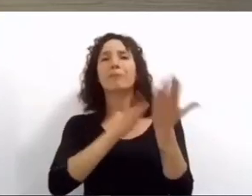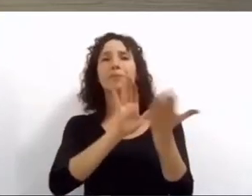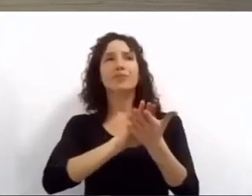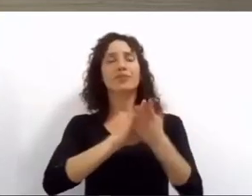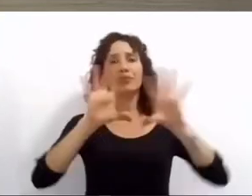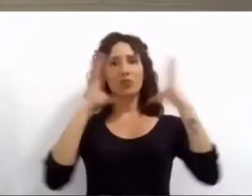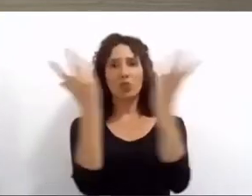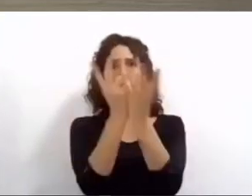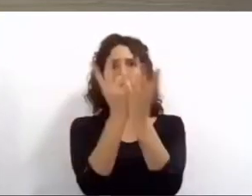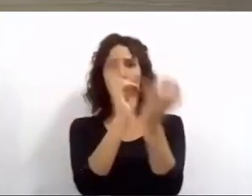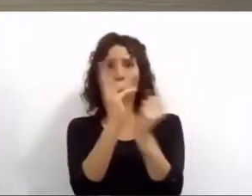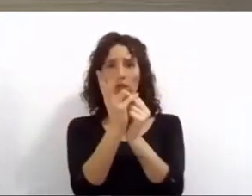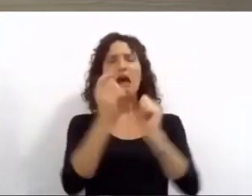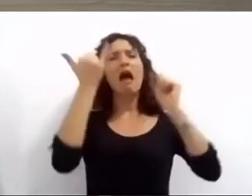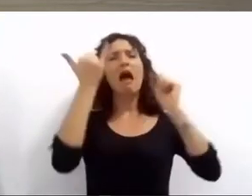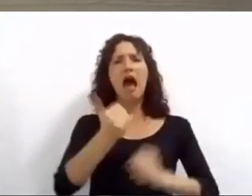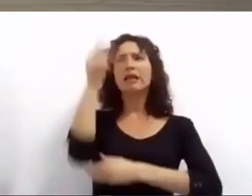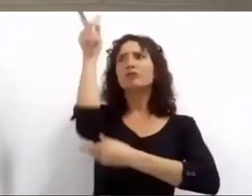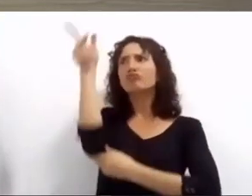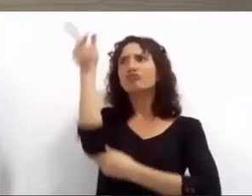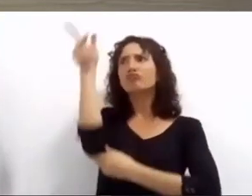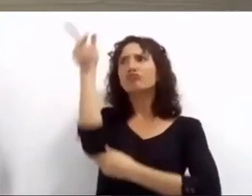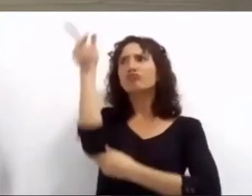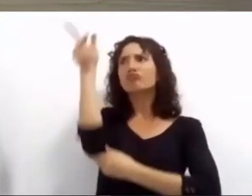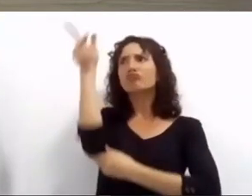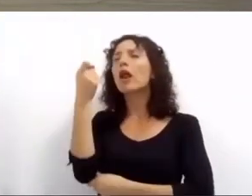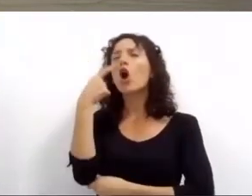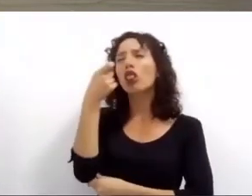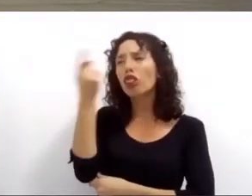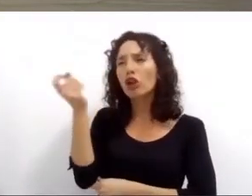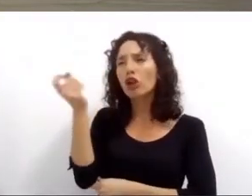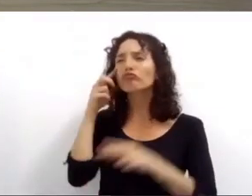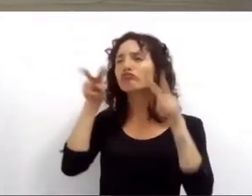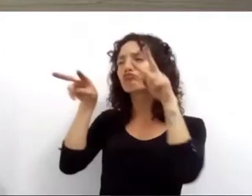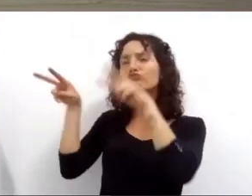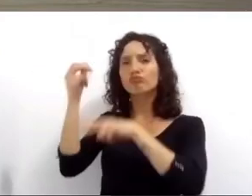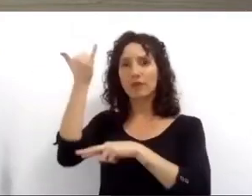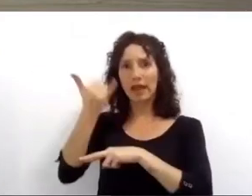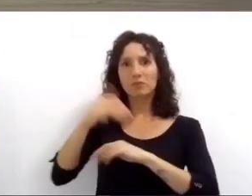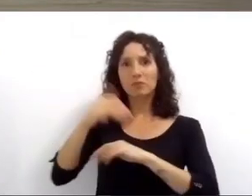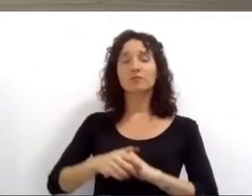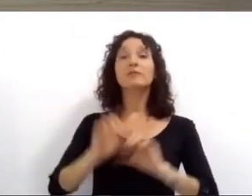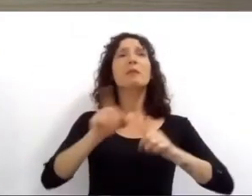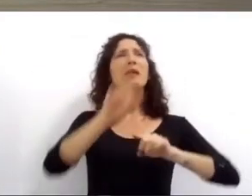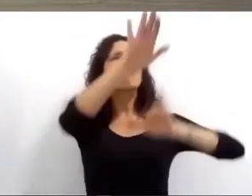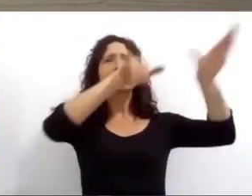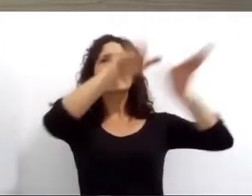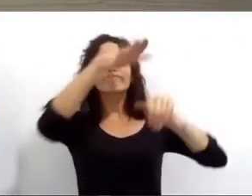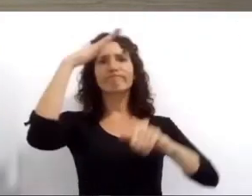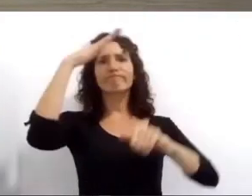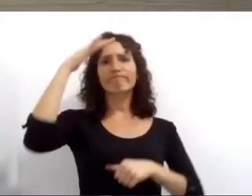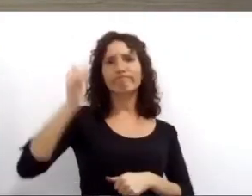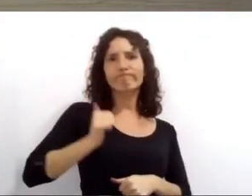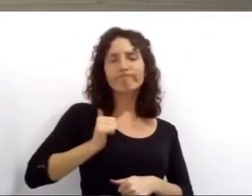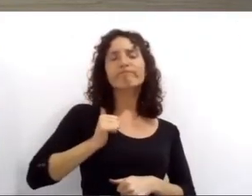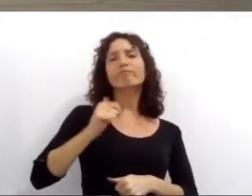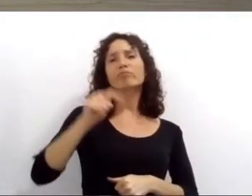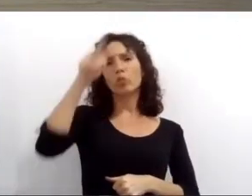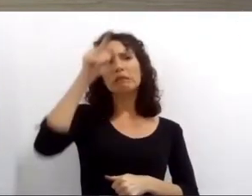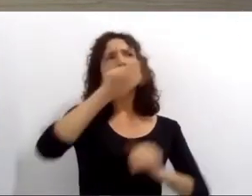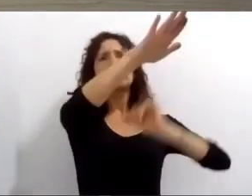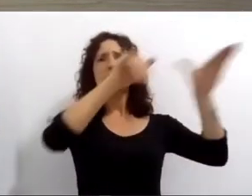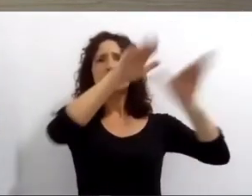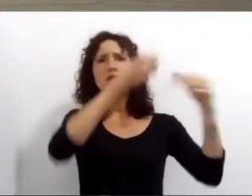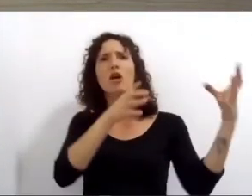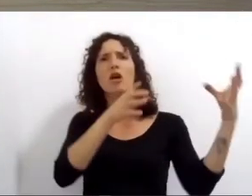para los operativos de prevención solicitamos apoyo operativo a la fuerza de seguridad nacional y coordinamos operativos con